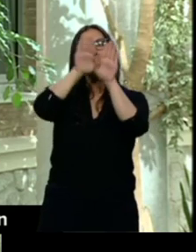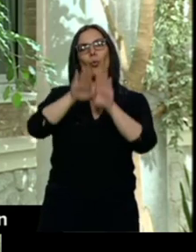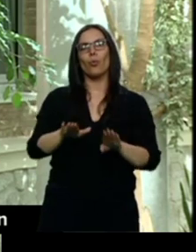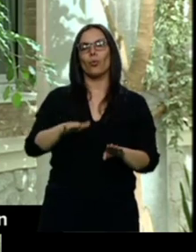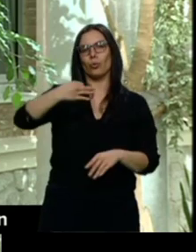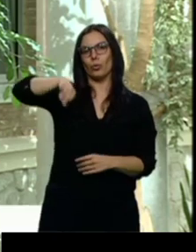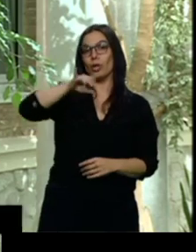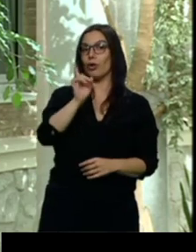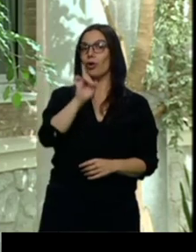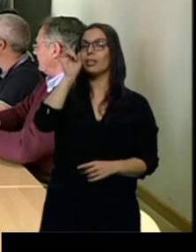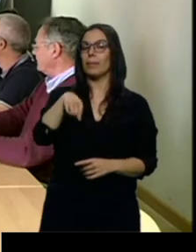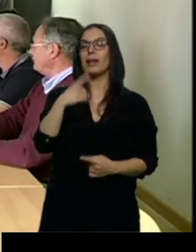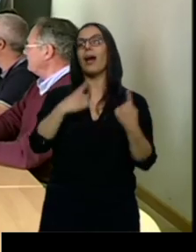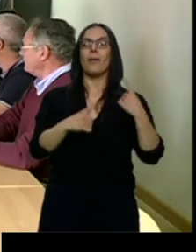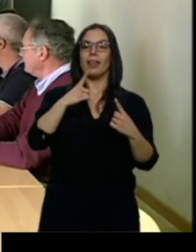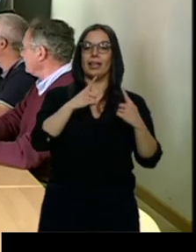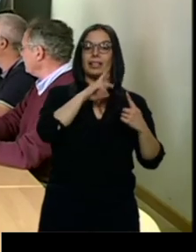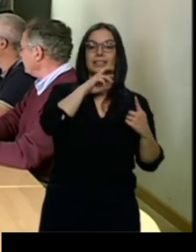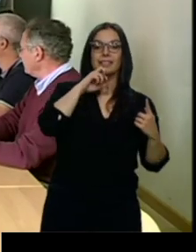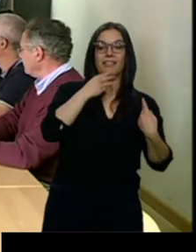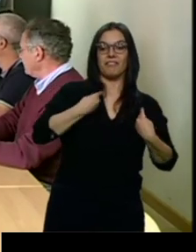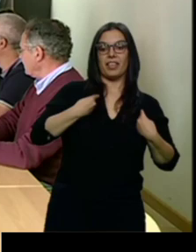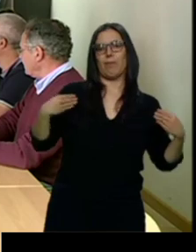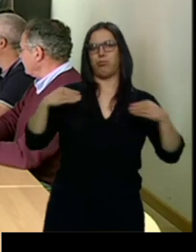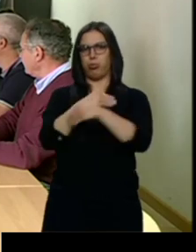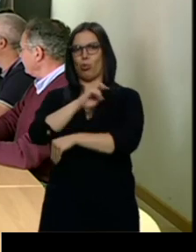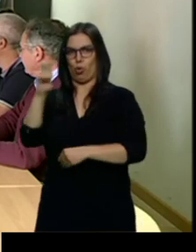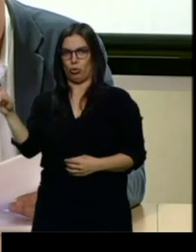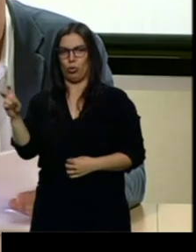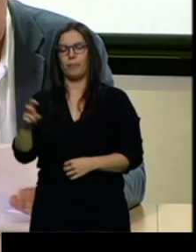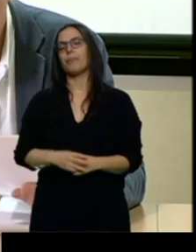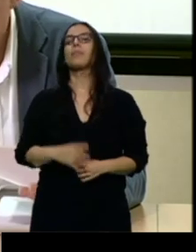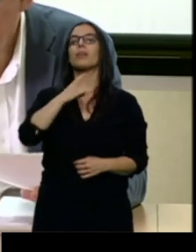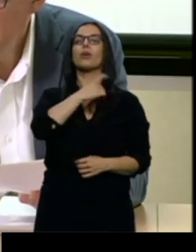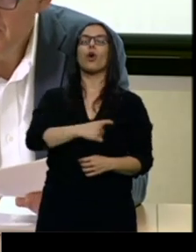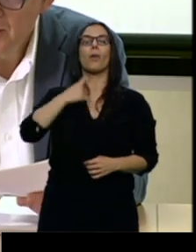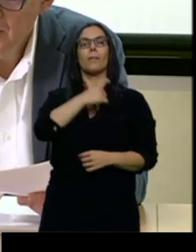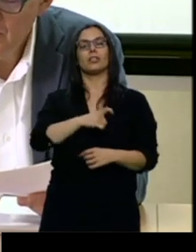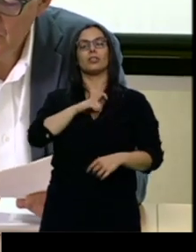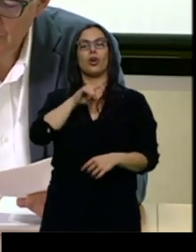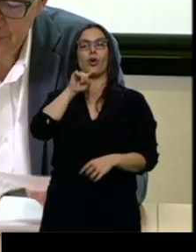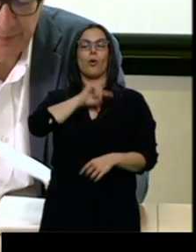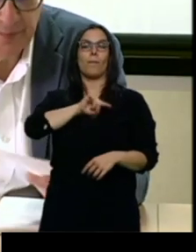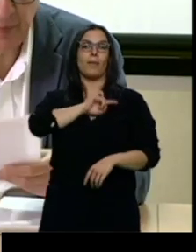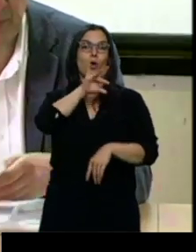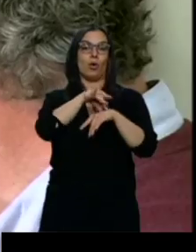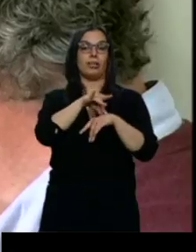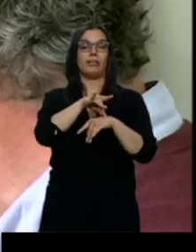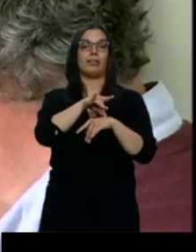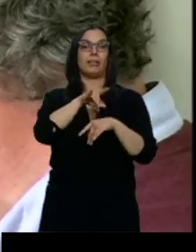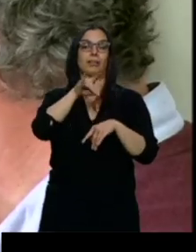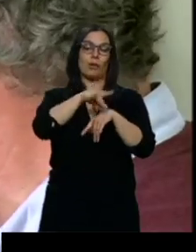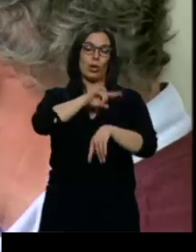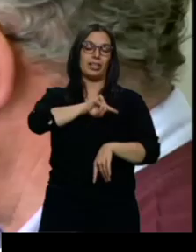a veces eso entra en conflicto con otros fines. La Comisión de Bioética de Castilla y León asesora en estos y otros casos, siempre de forma no vinculante.